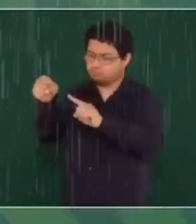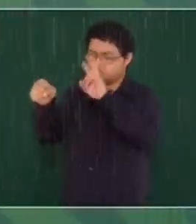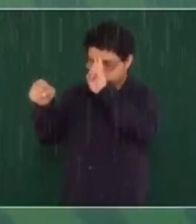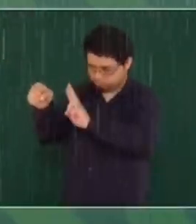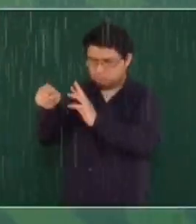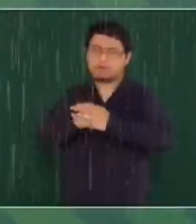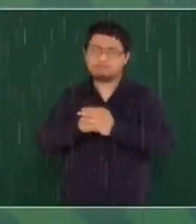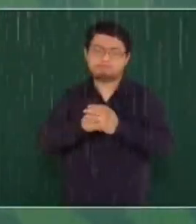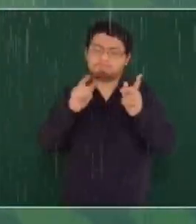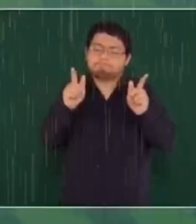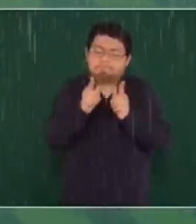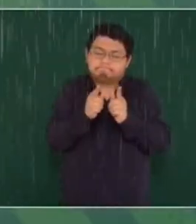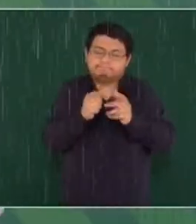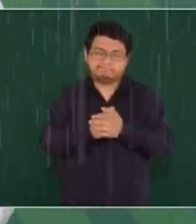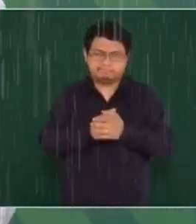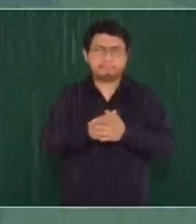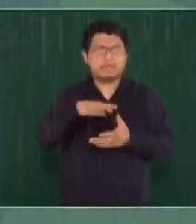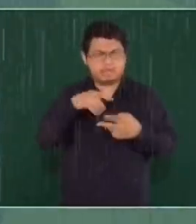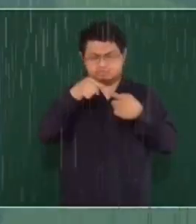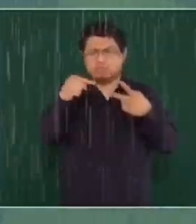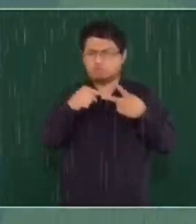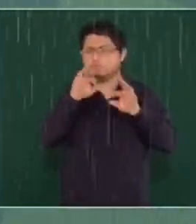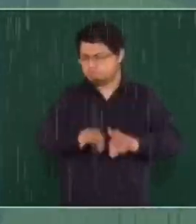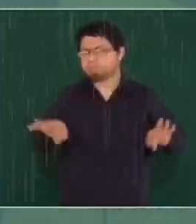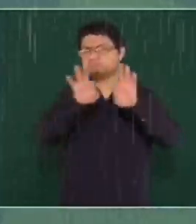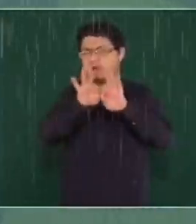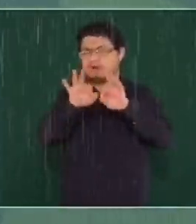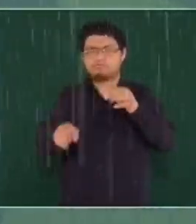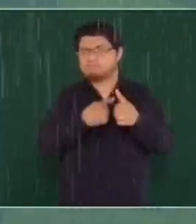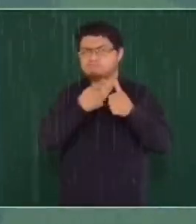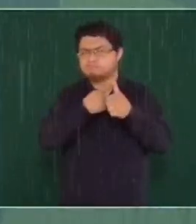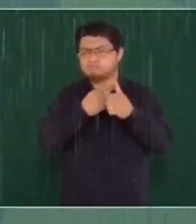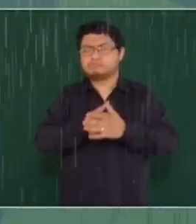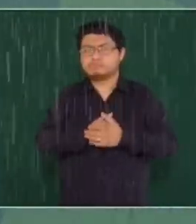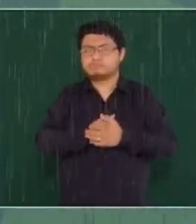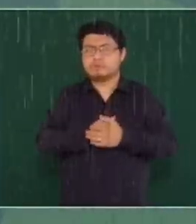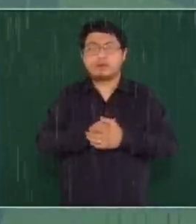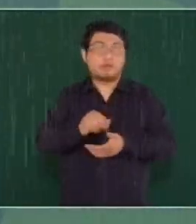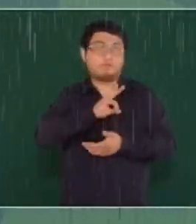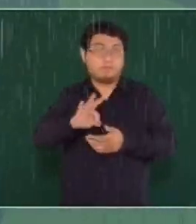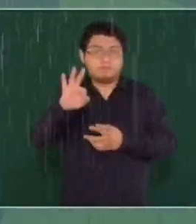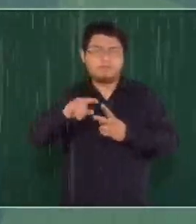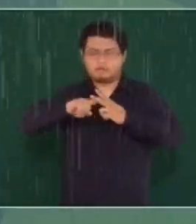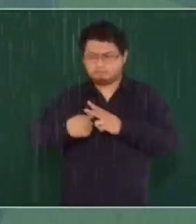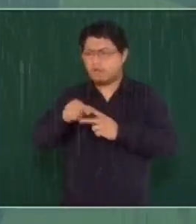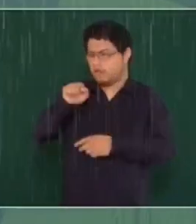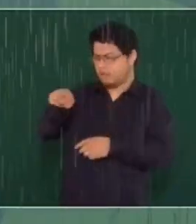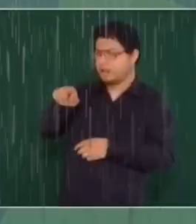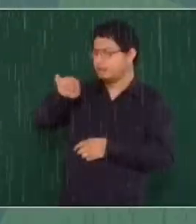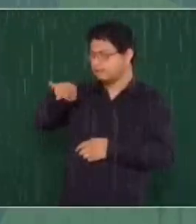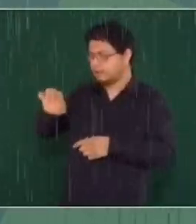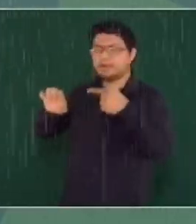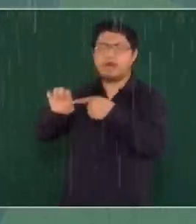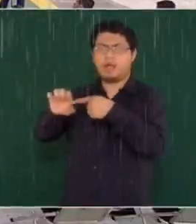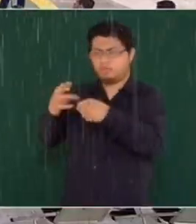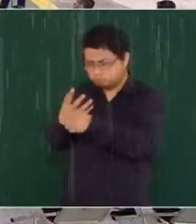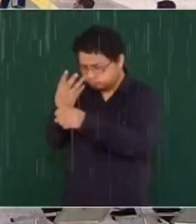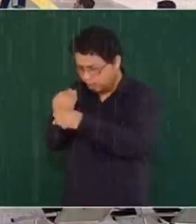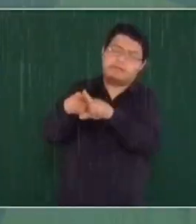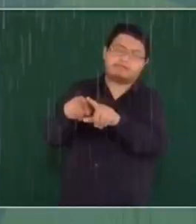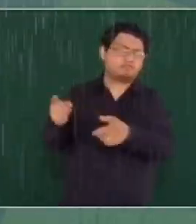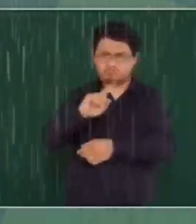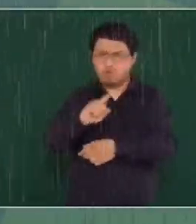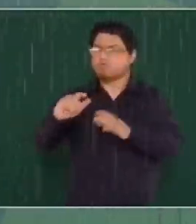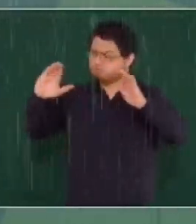pues son muy estrechos. Hay dos cosas importantes. Una, el que se puede llevar a cabo en el INE, un ajuste del